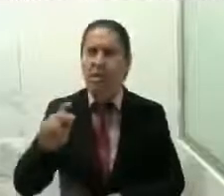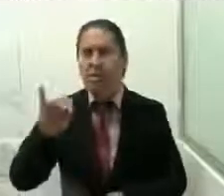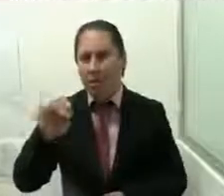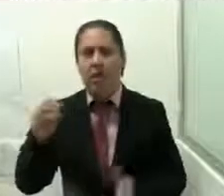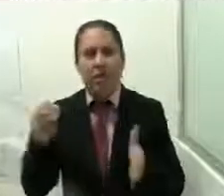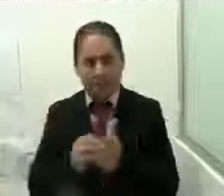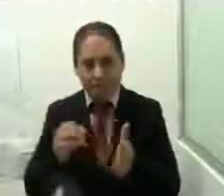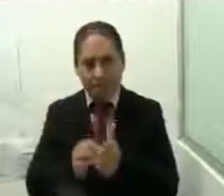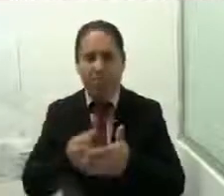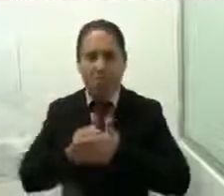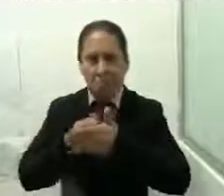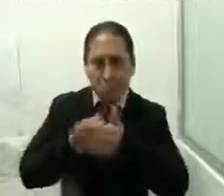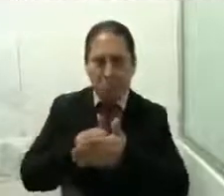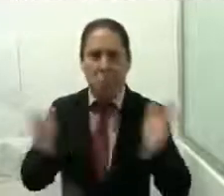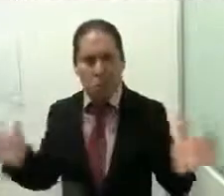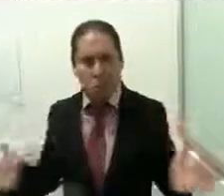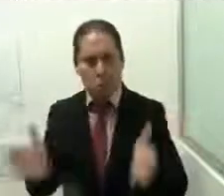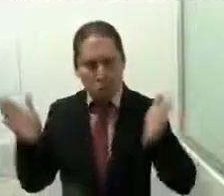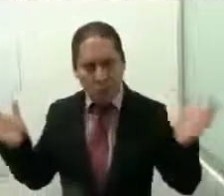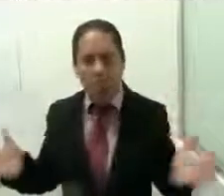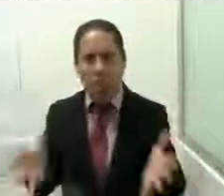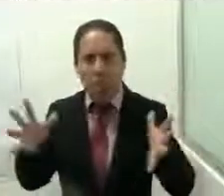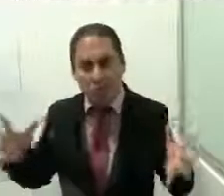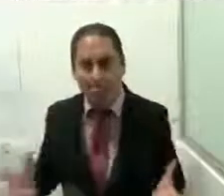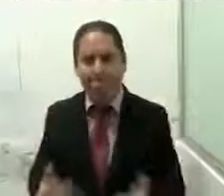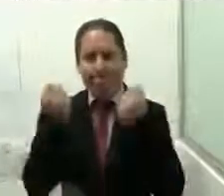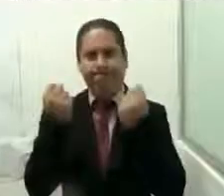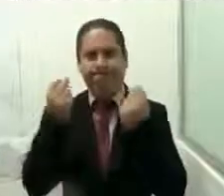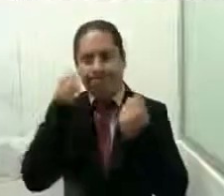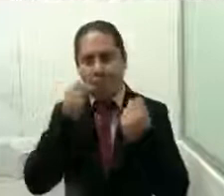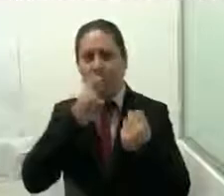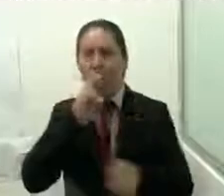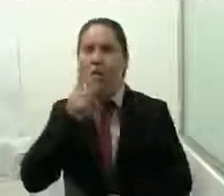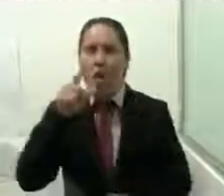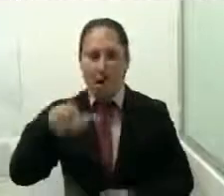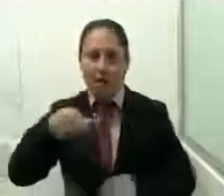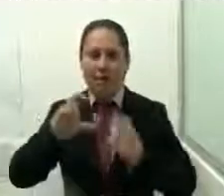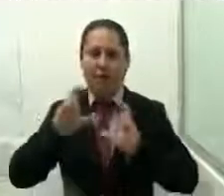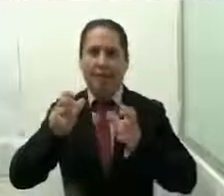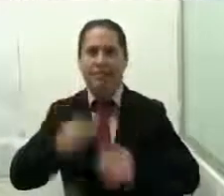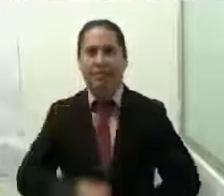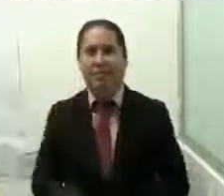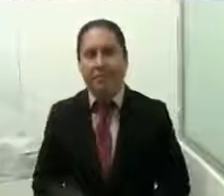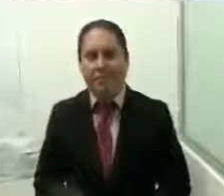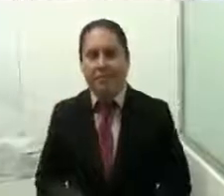el impulso y hemos avanzado y considero que si ha habido una mejoría en esa parte gracias